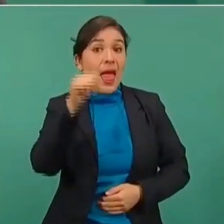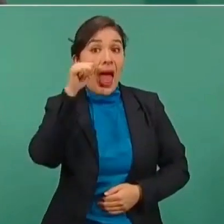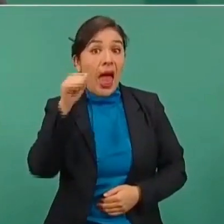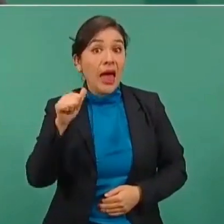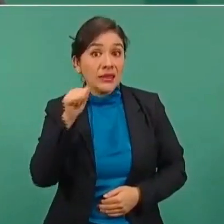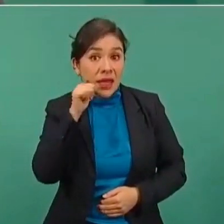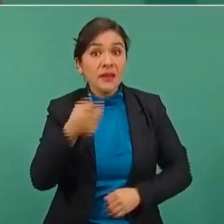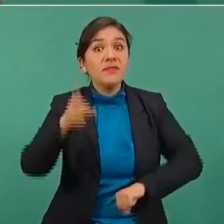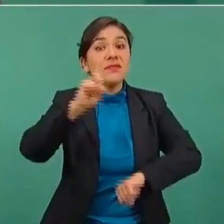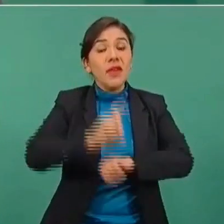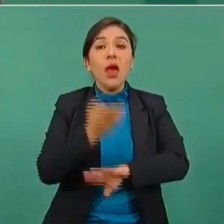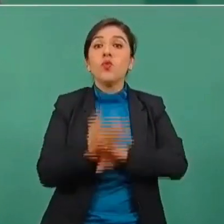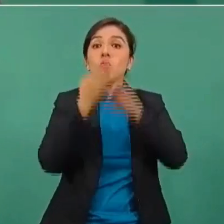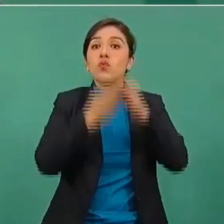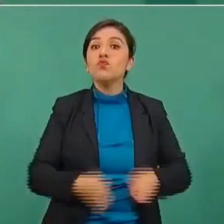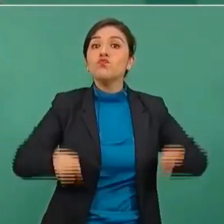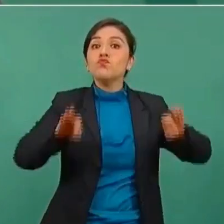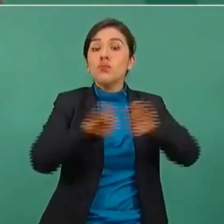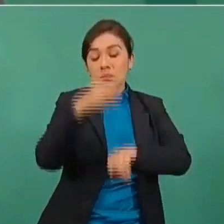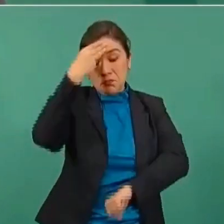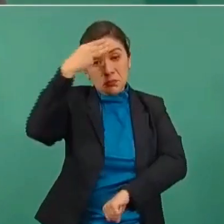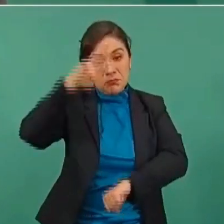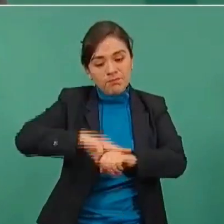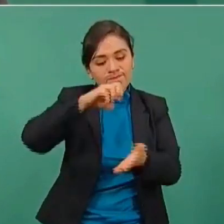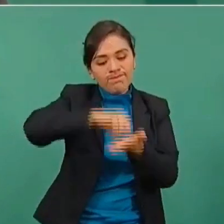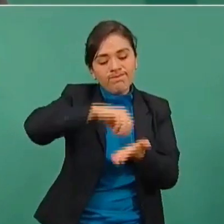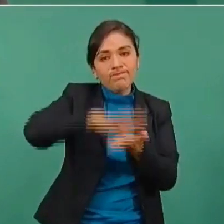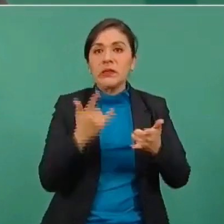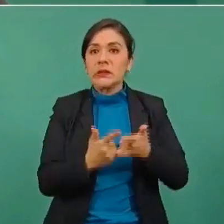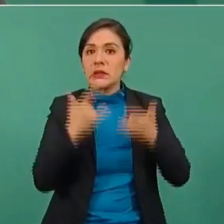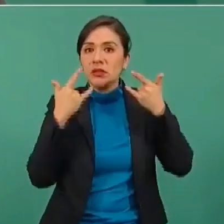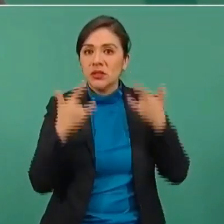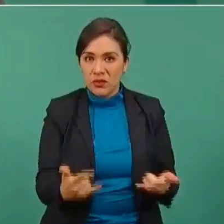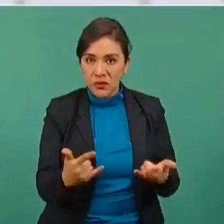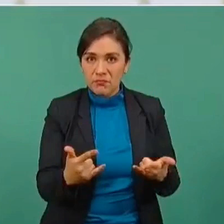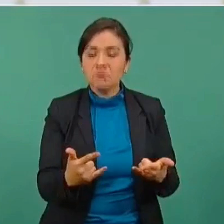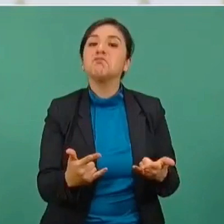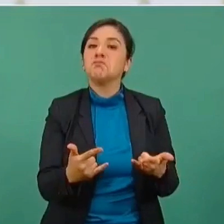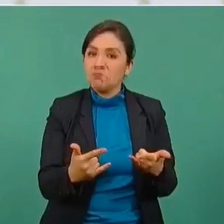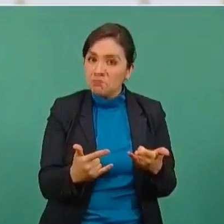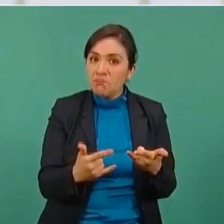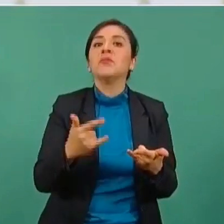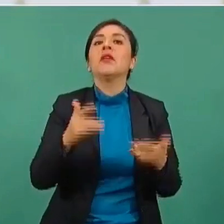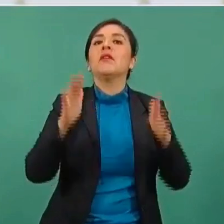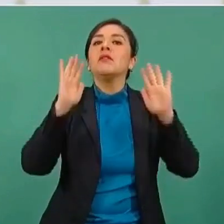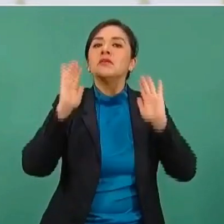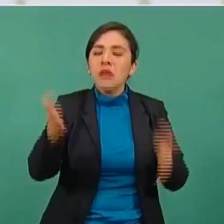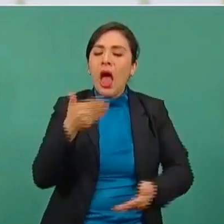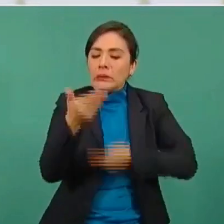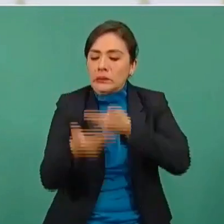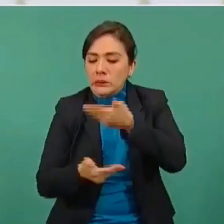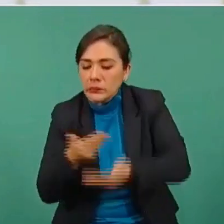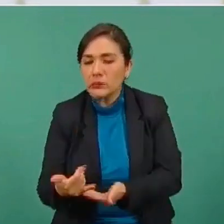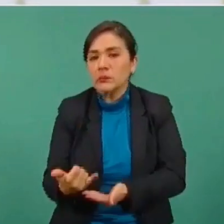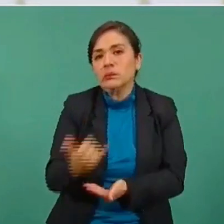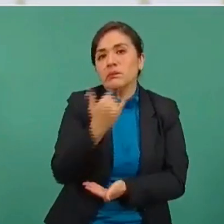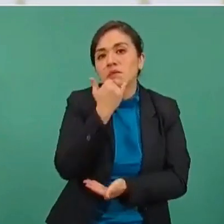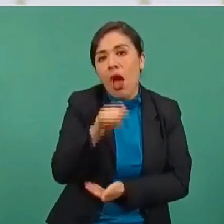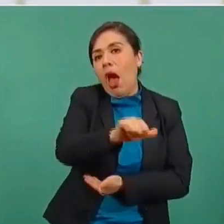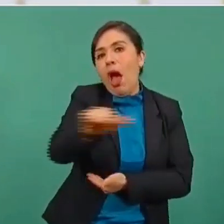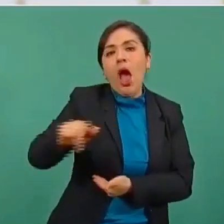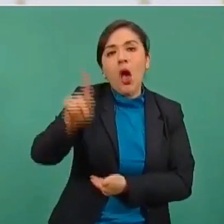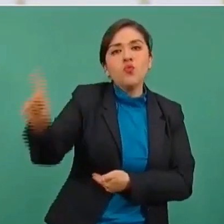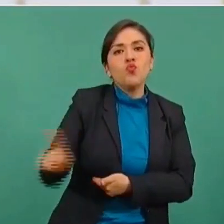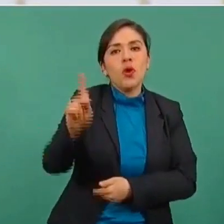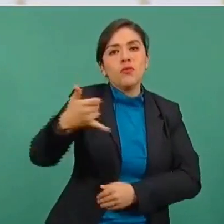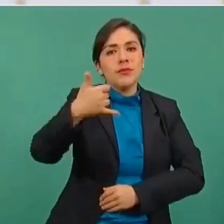muy importante, histórico, porque se ofreció perdón a los pueblos